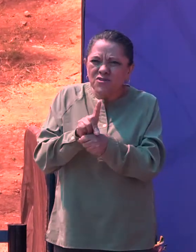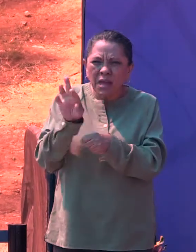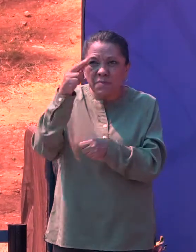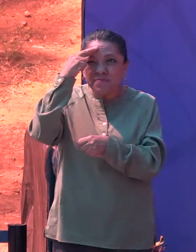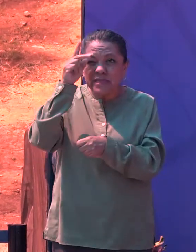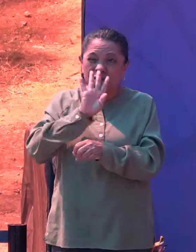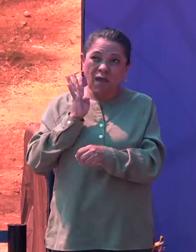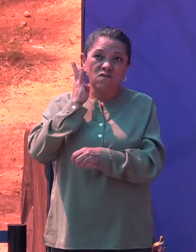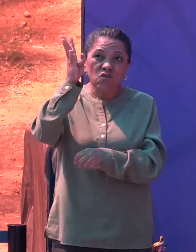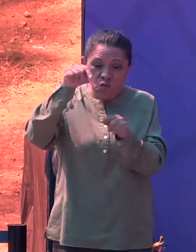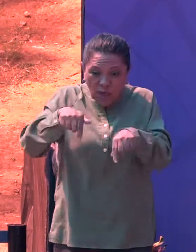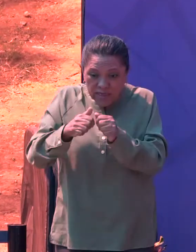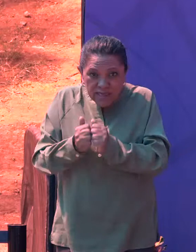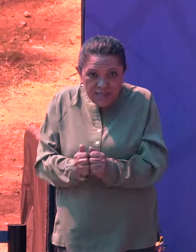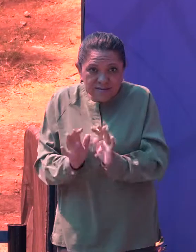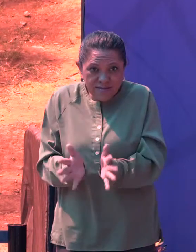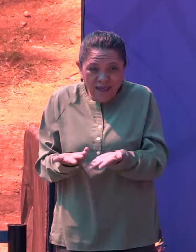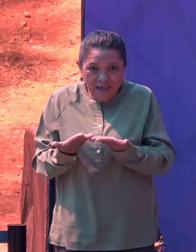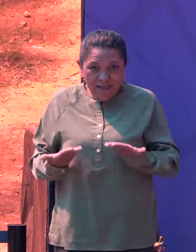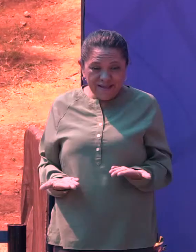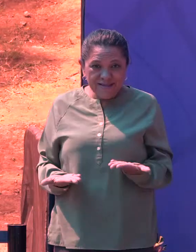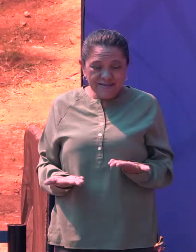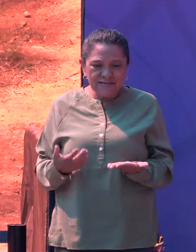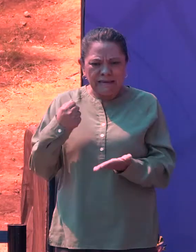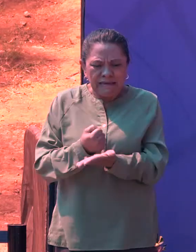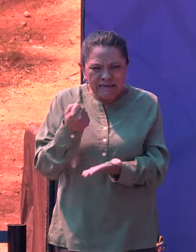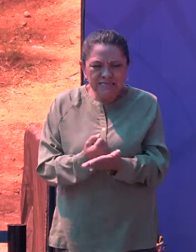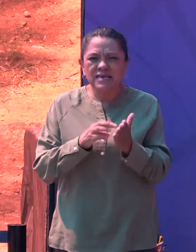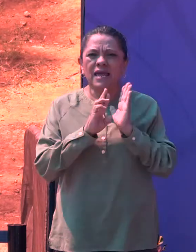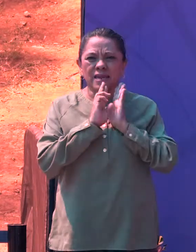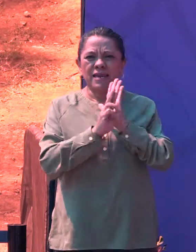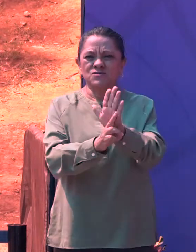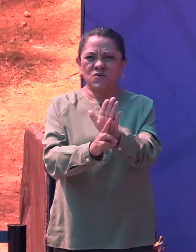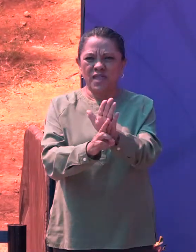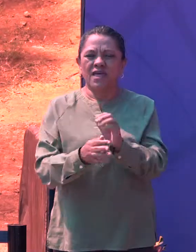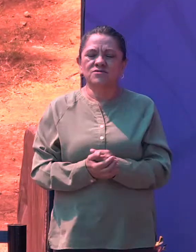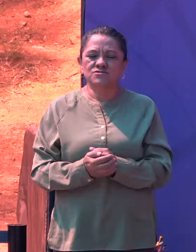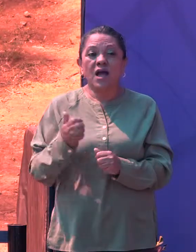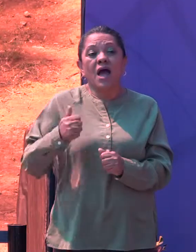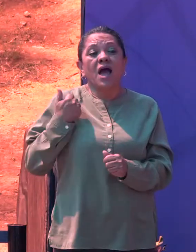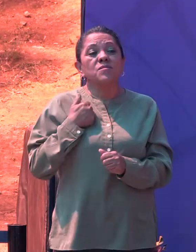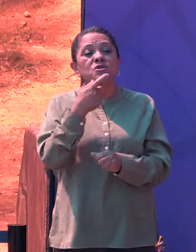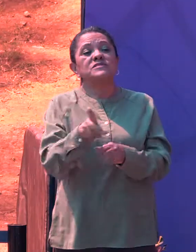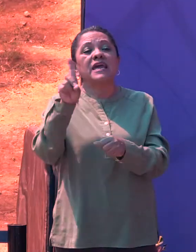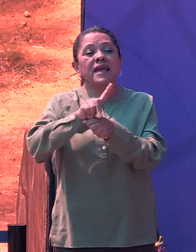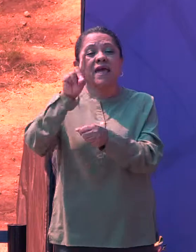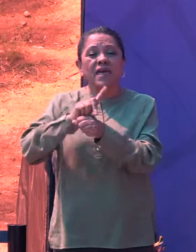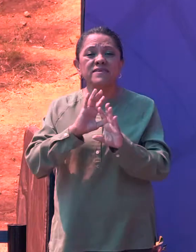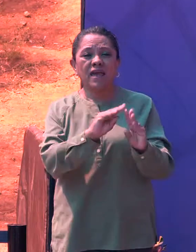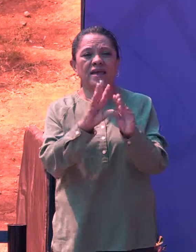está entre nosotros y exige resultados. Aprovechen cada día de enseñanza